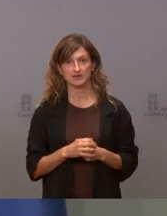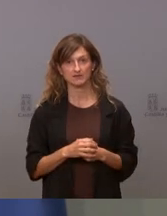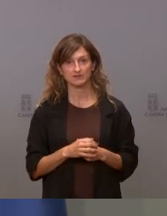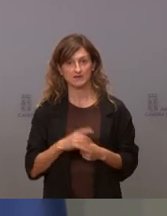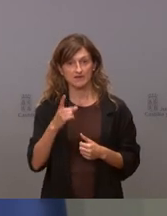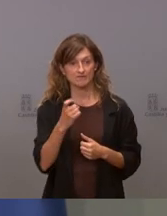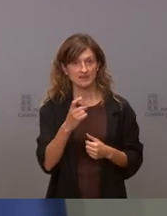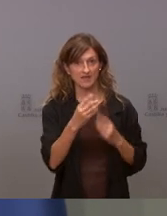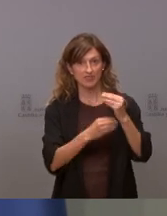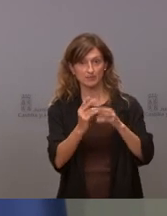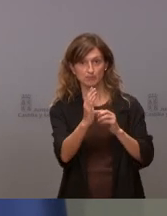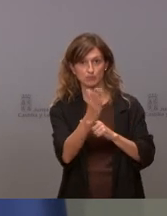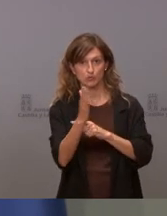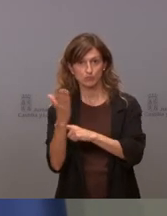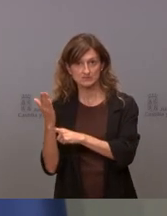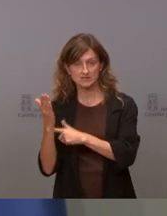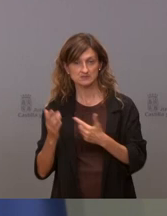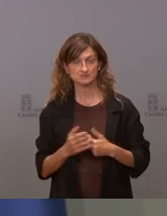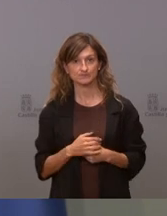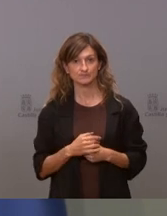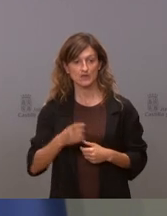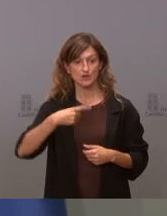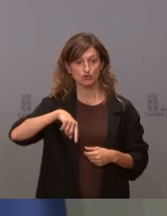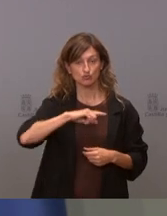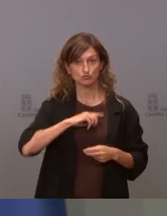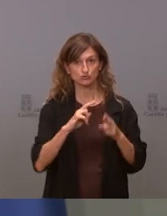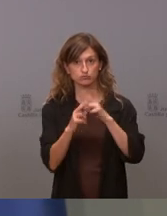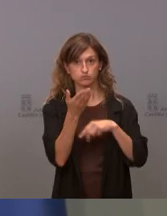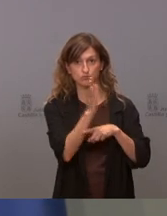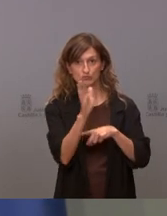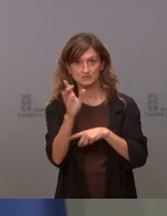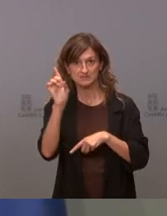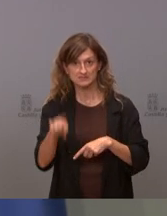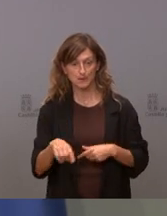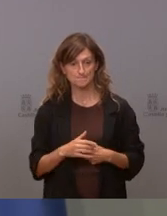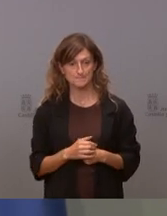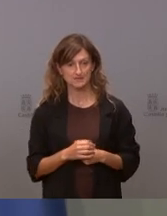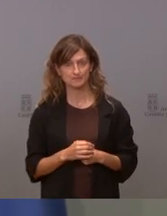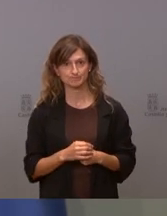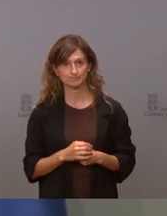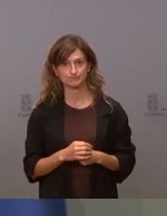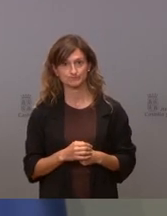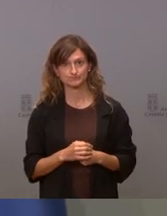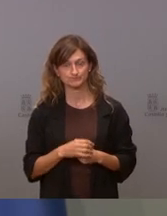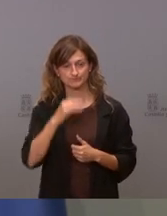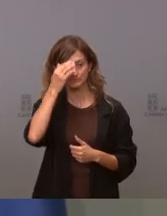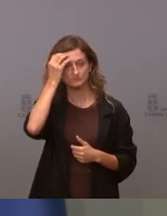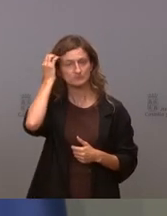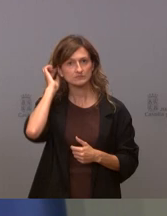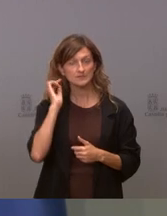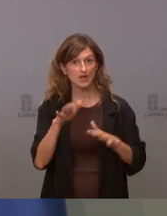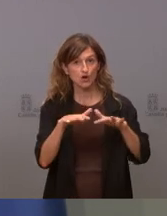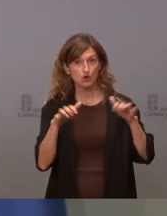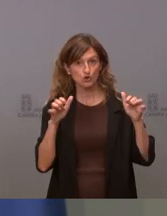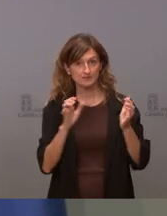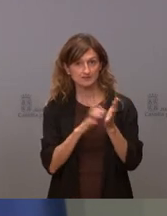van a hacernos unas propuestas y que nosotros vamos a hacerles unas propuestas yo no sé hay decir no son las cortes de Castilla y